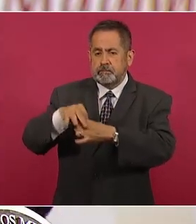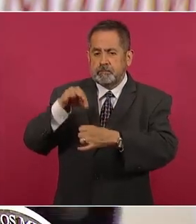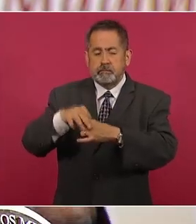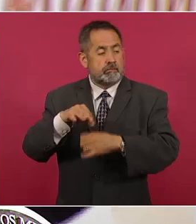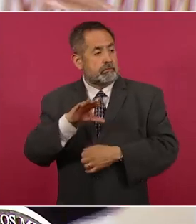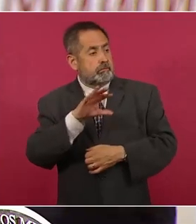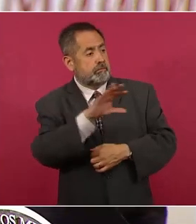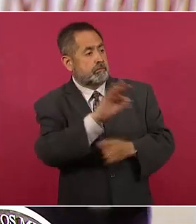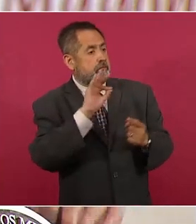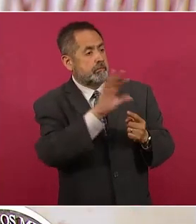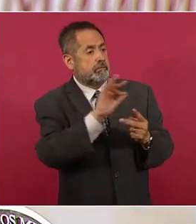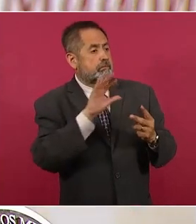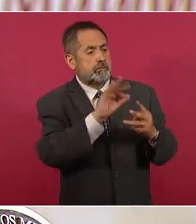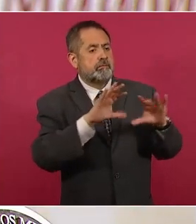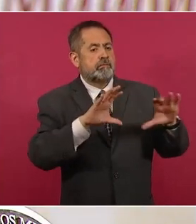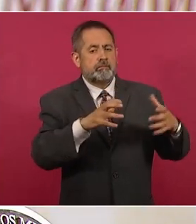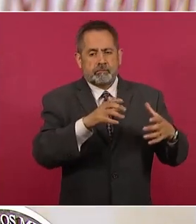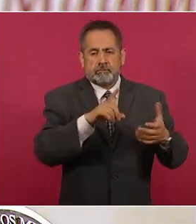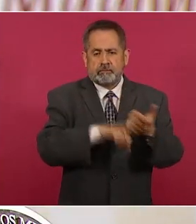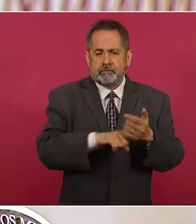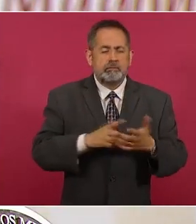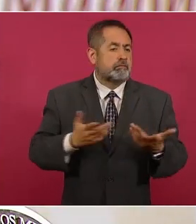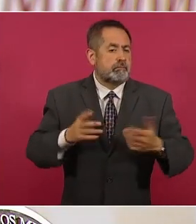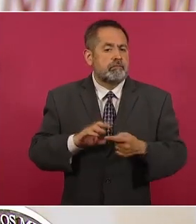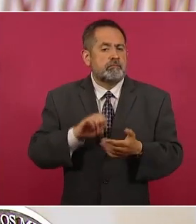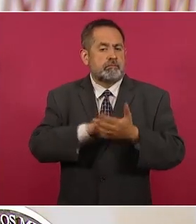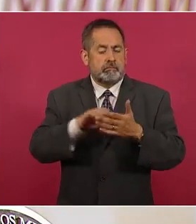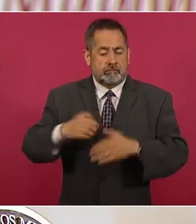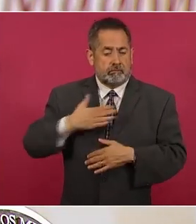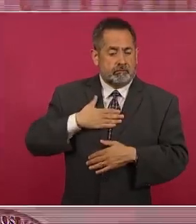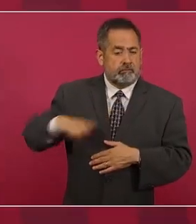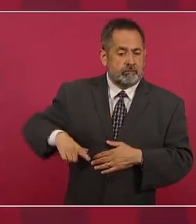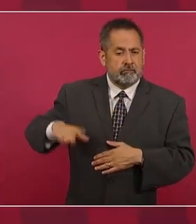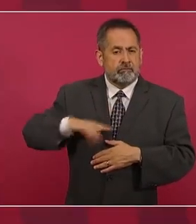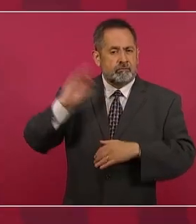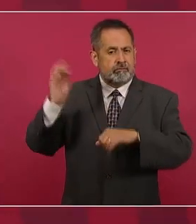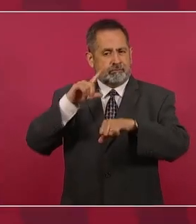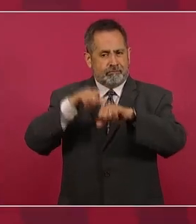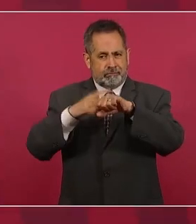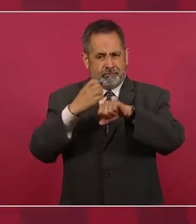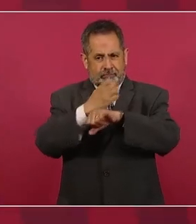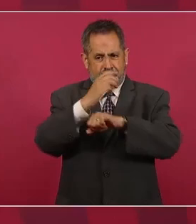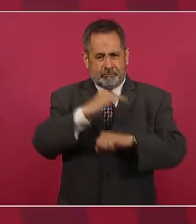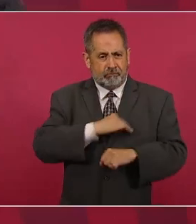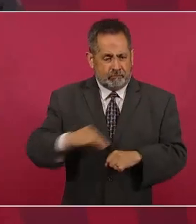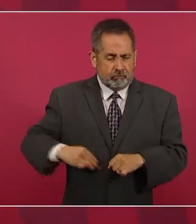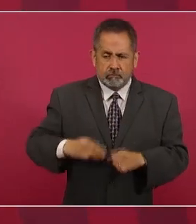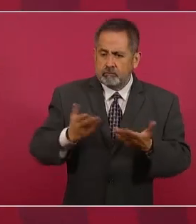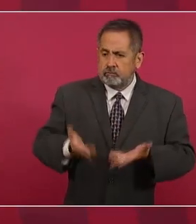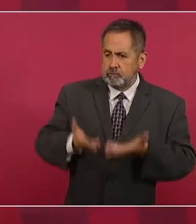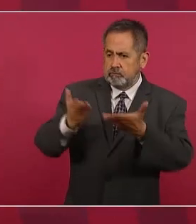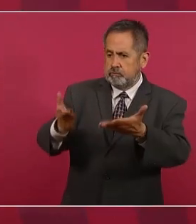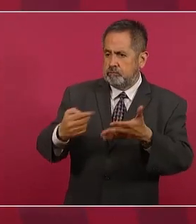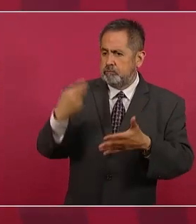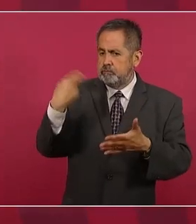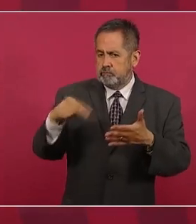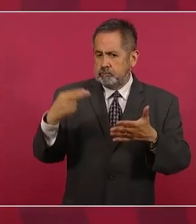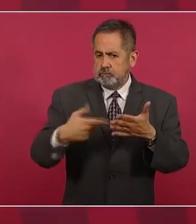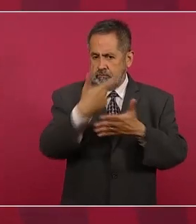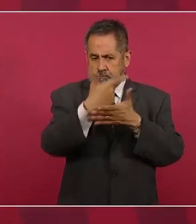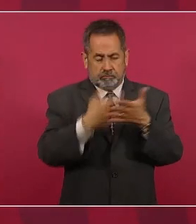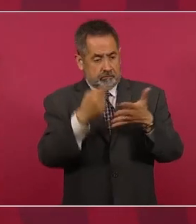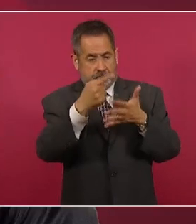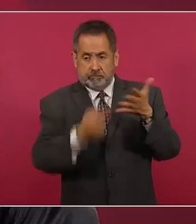Estado van a proponer a ciudadanos para que sean los integrantes de ese organismo electoral. Se reduce el